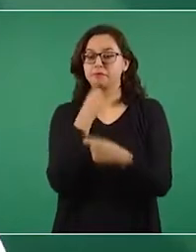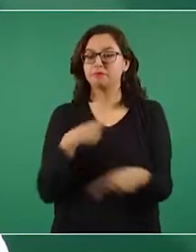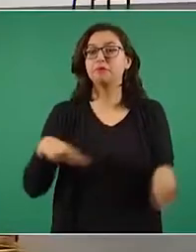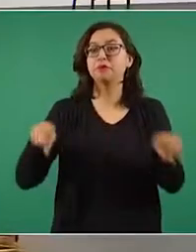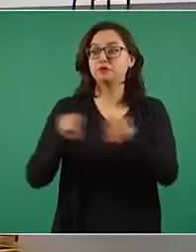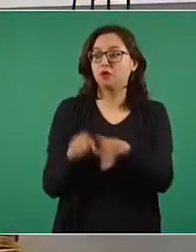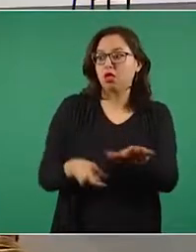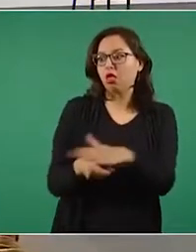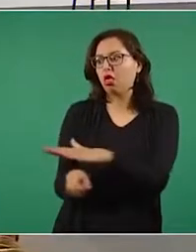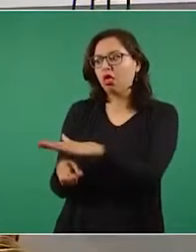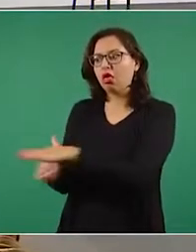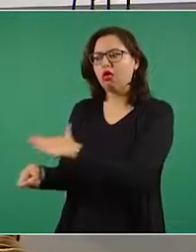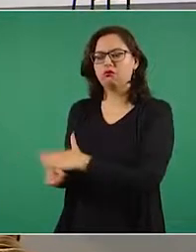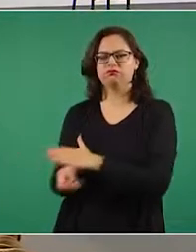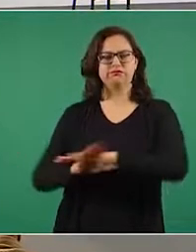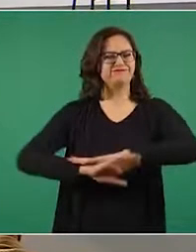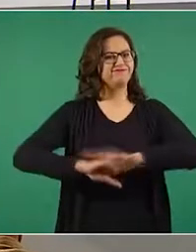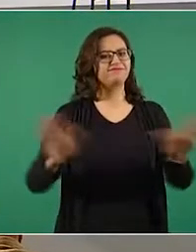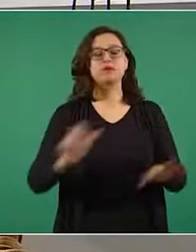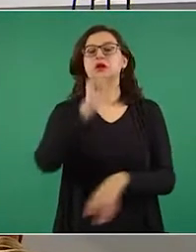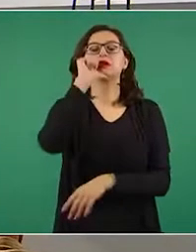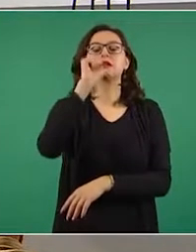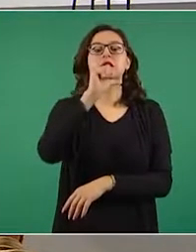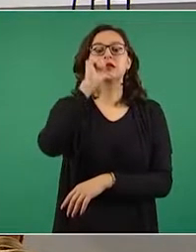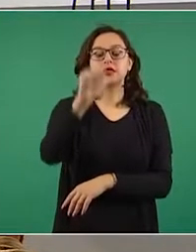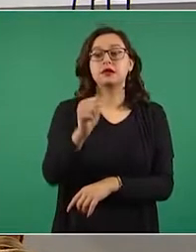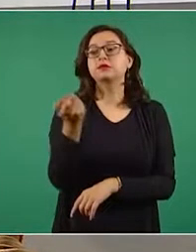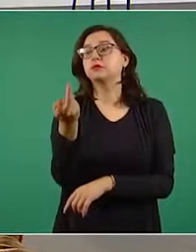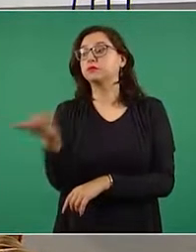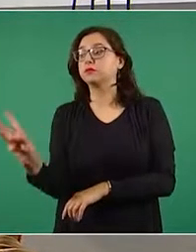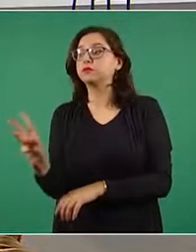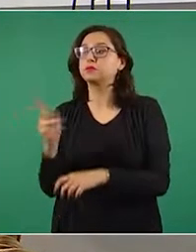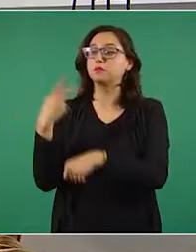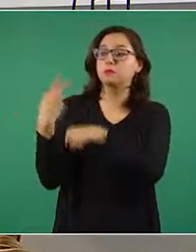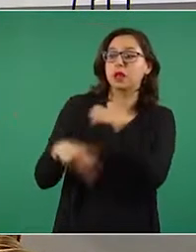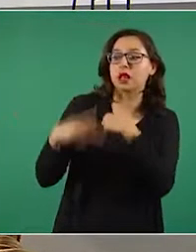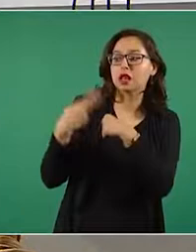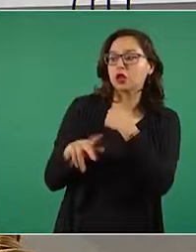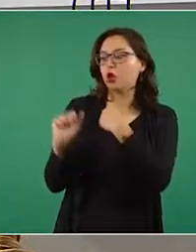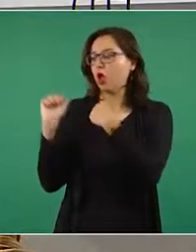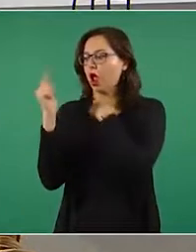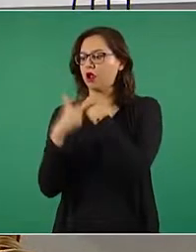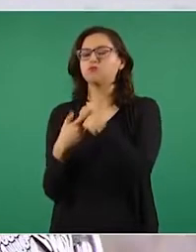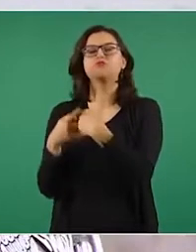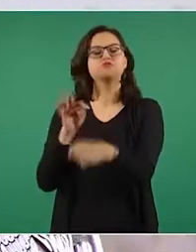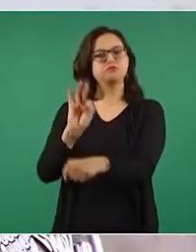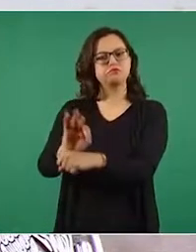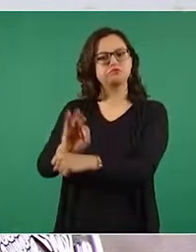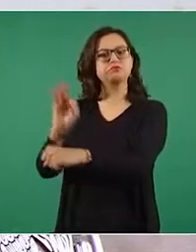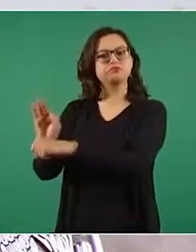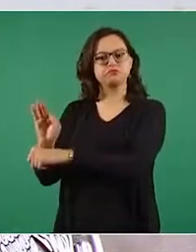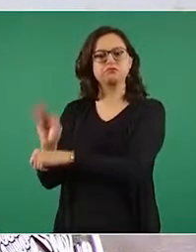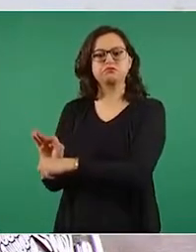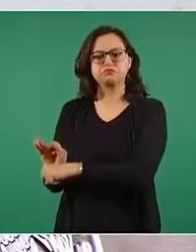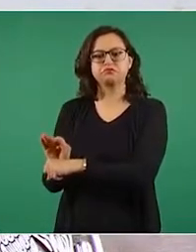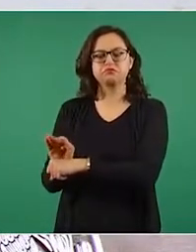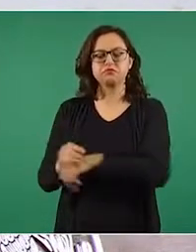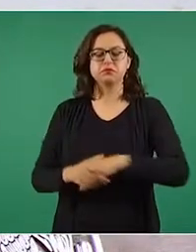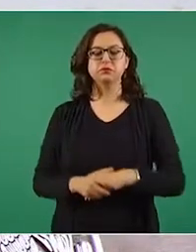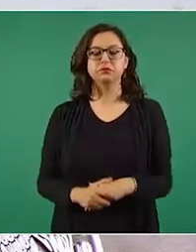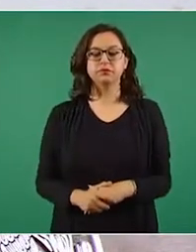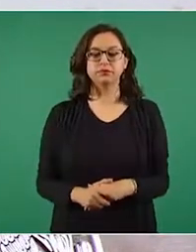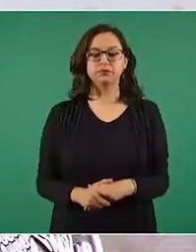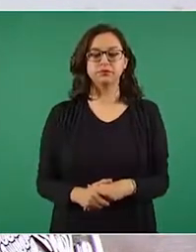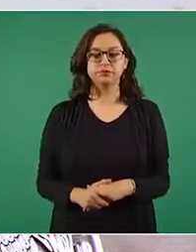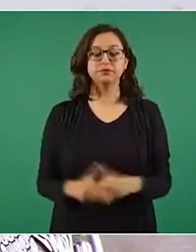que se encuentren en situación de riesgo como consecuencia de su ejercicio, de su profesión.